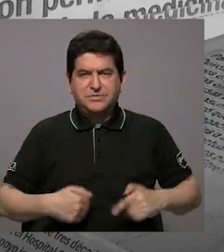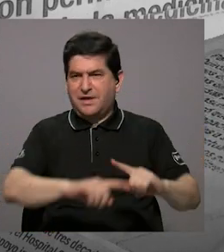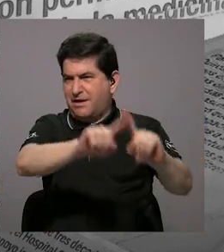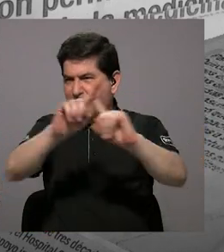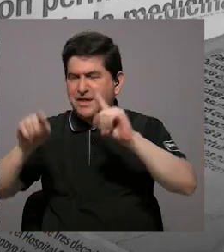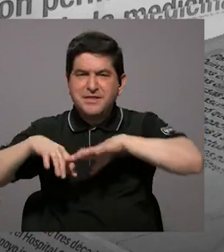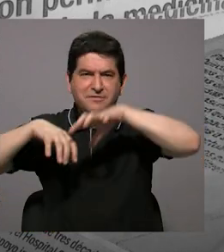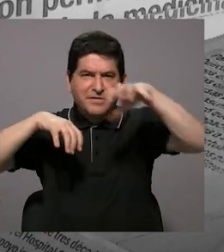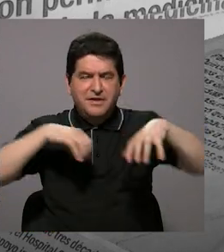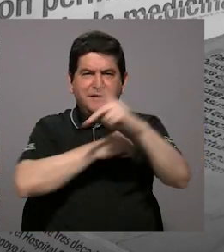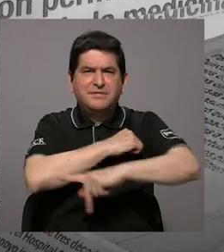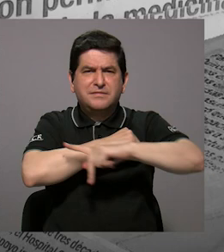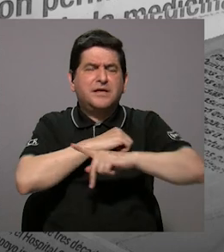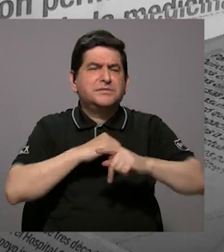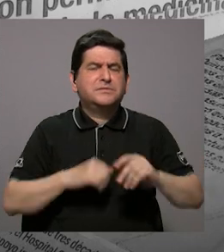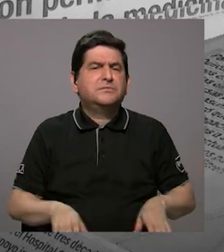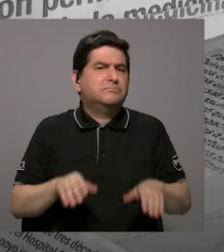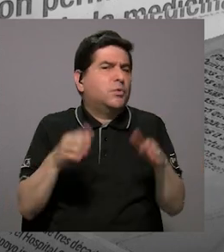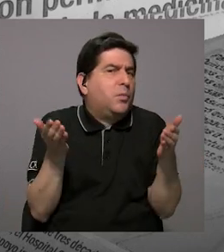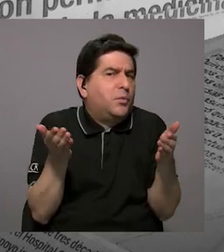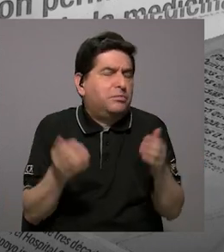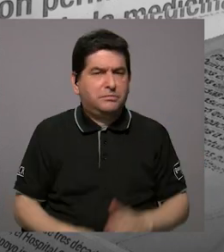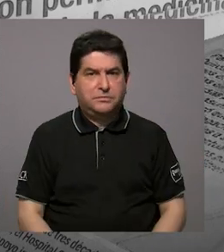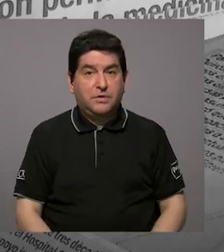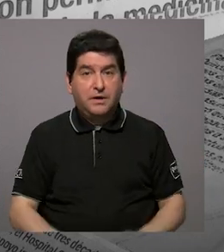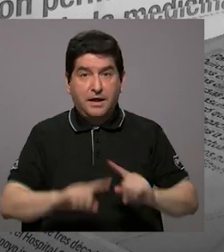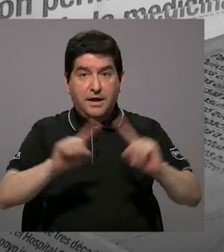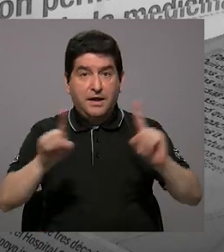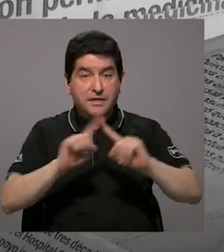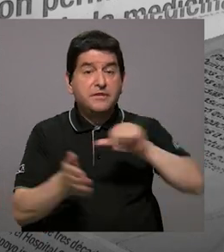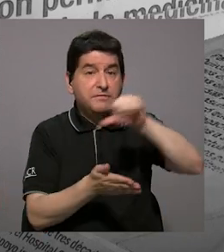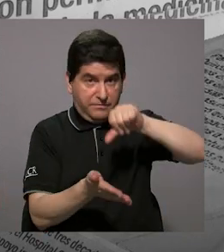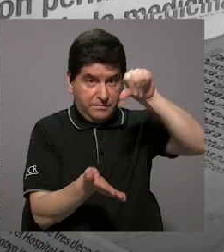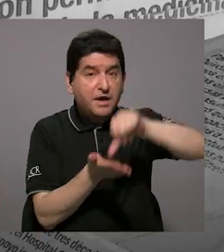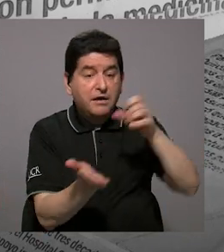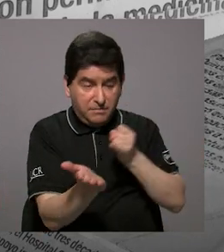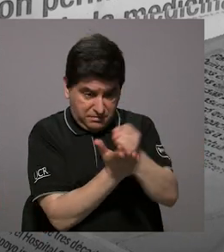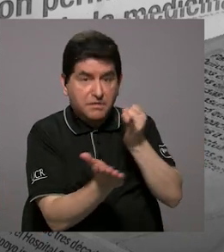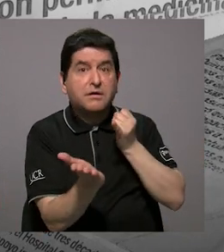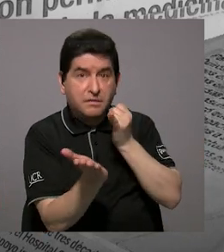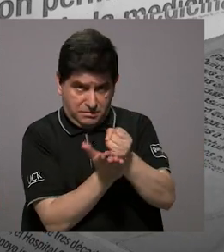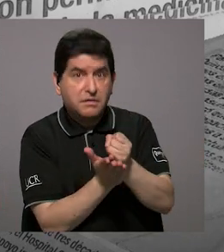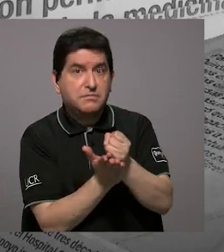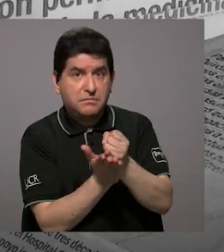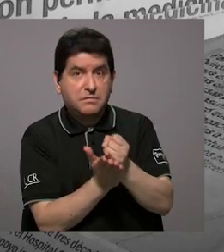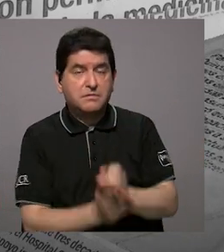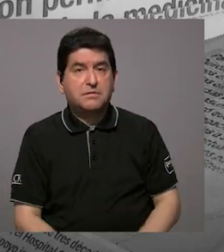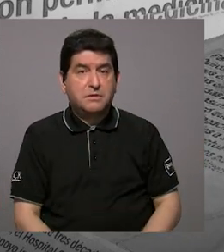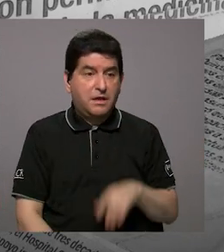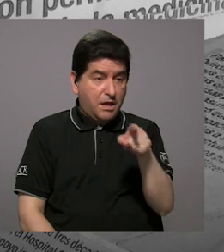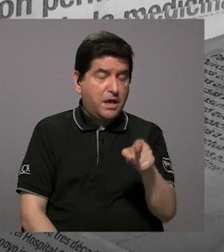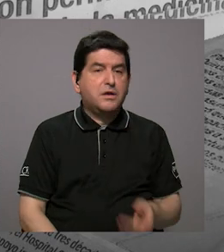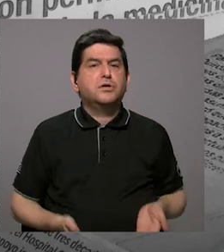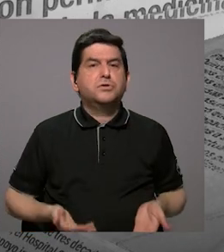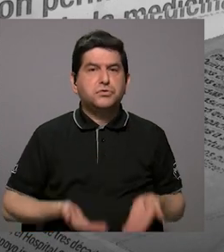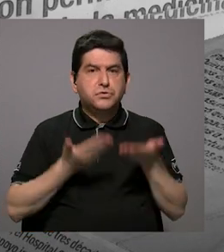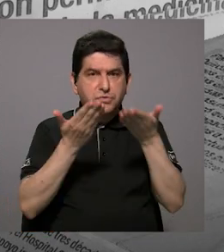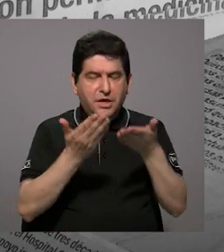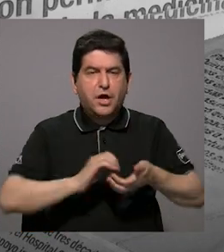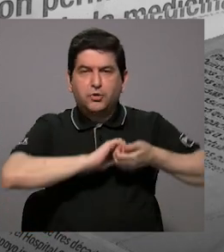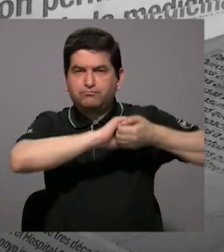humano en varios cantones del país? Fueron varios los centros de investigación los que